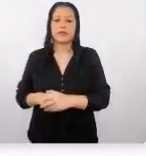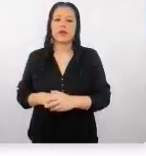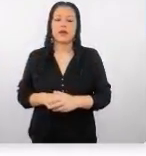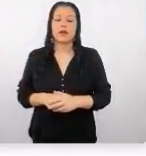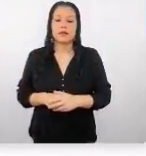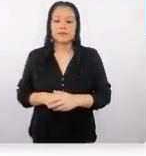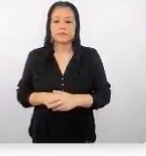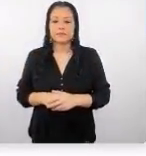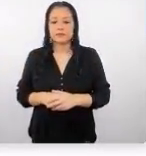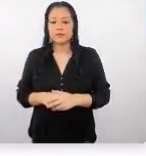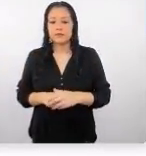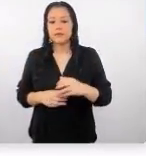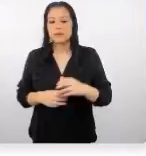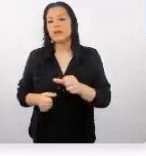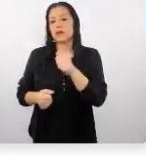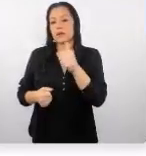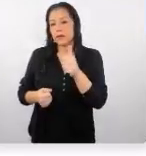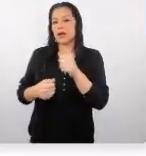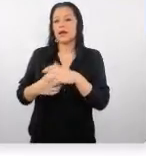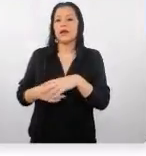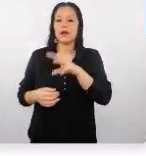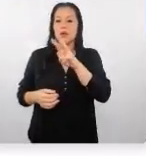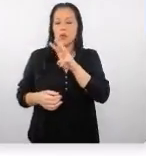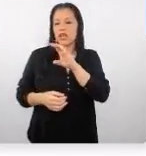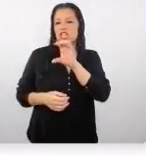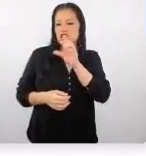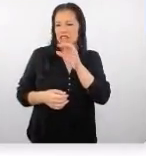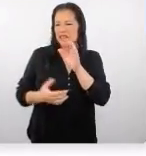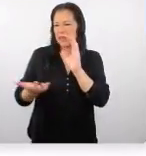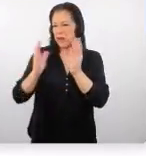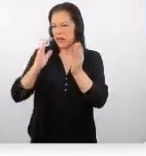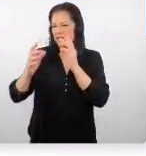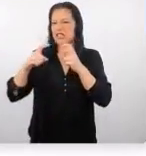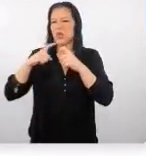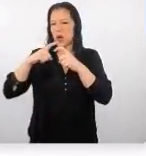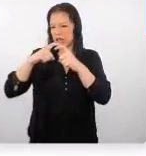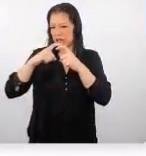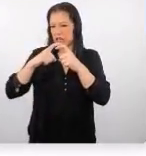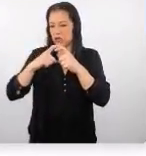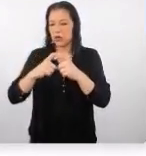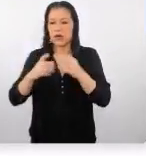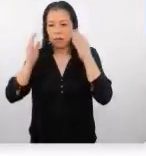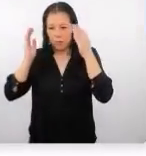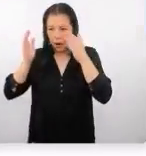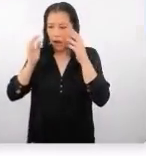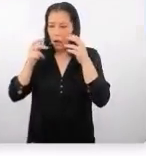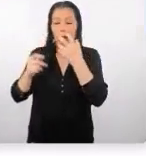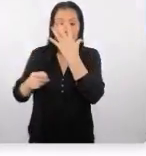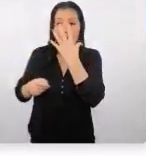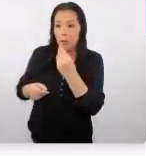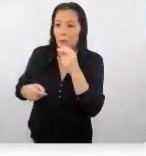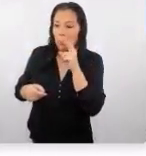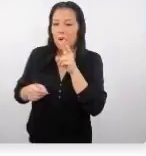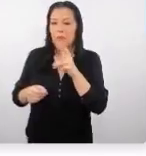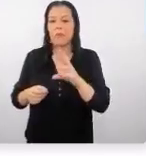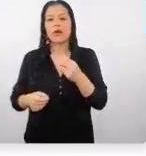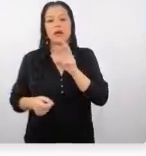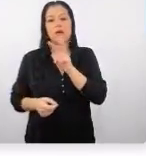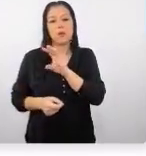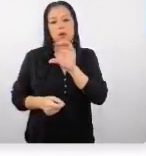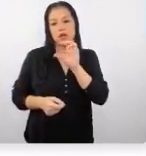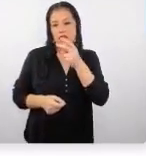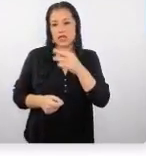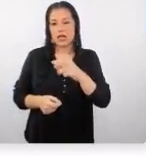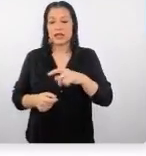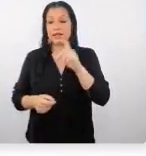hay una funcionalidad de WeChat que es muy similar a TikTok que llama más la atención porque justamente WeChat es